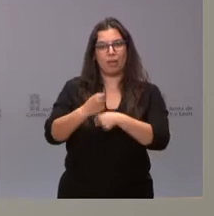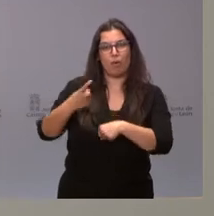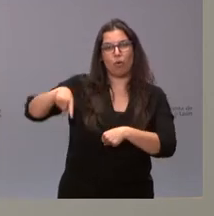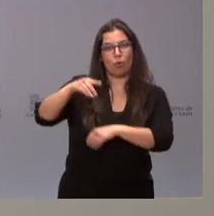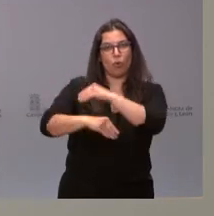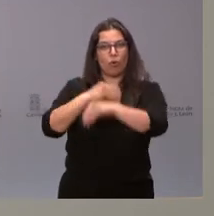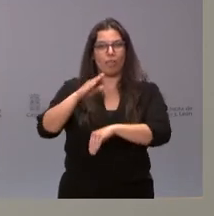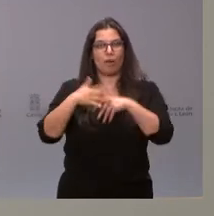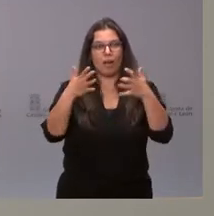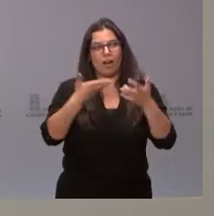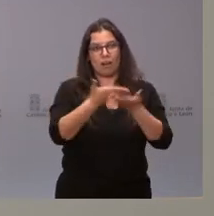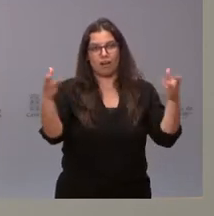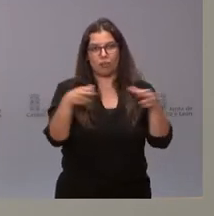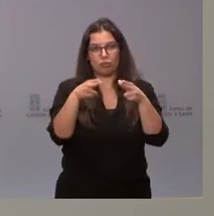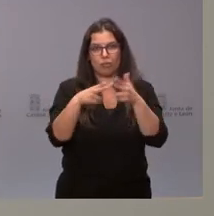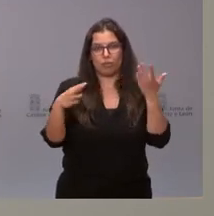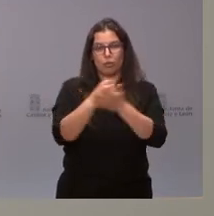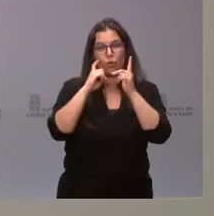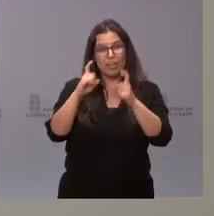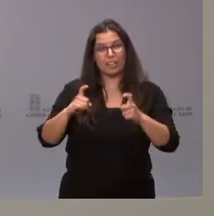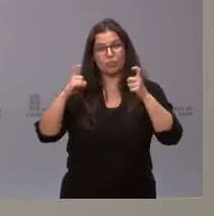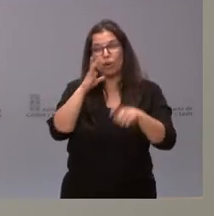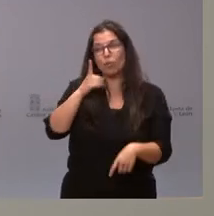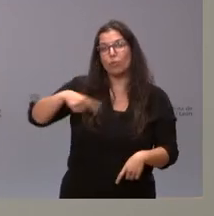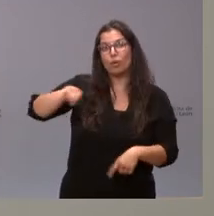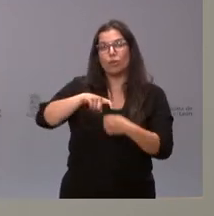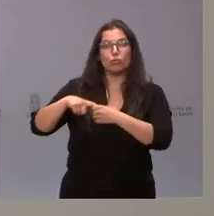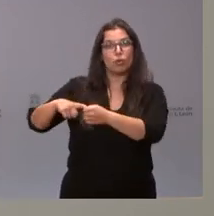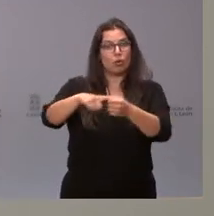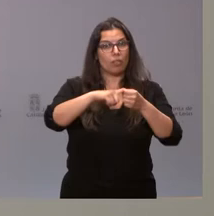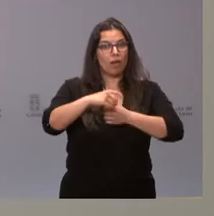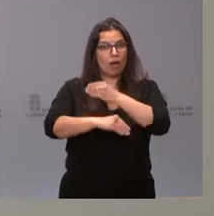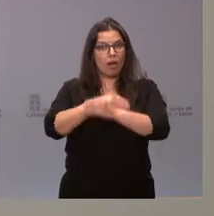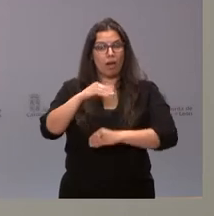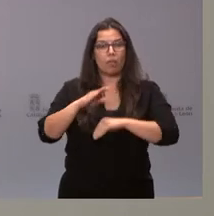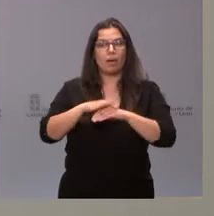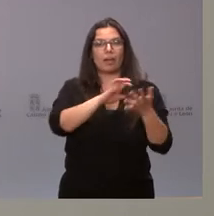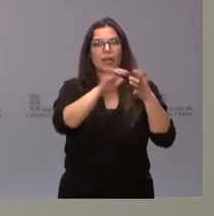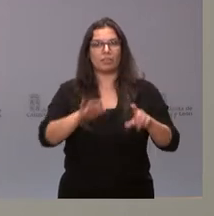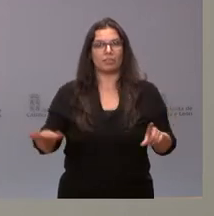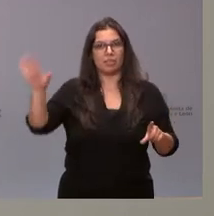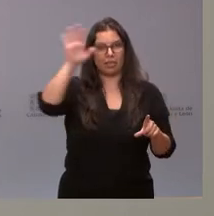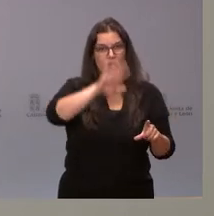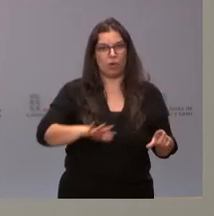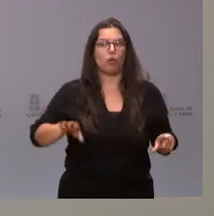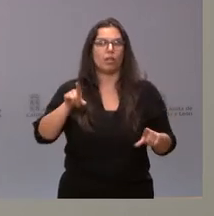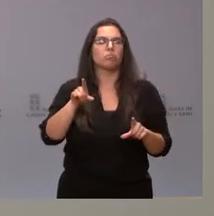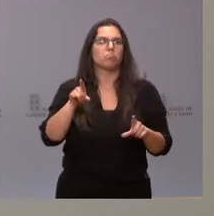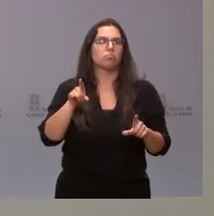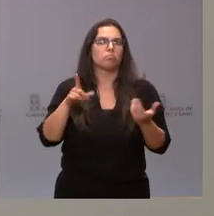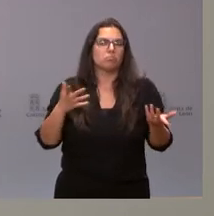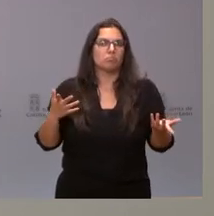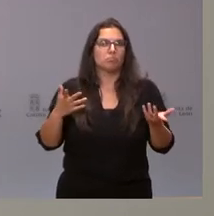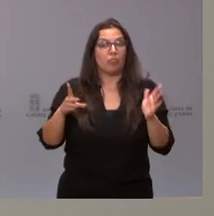conjunto de la sociedad, al esfuerzo de solidaridad en favor del conjunto de Castilla y León. Y ese punto de vista creo que este